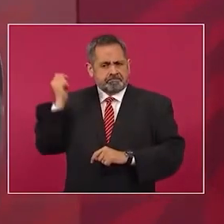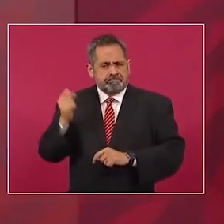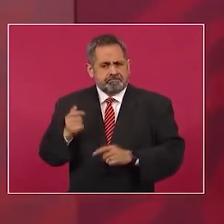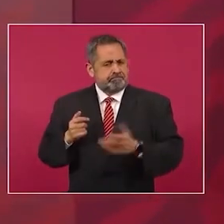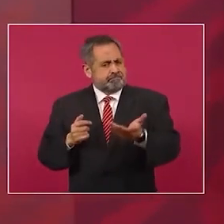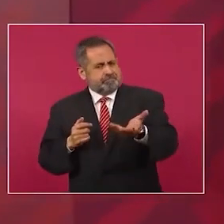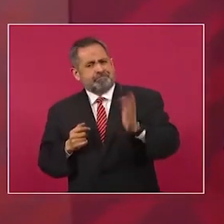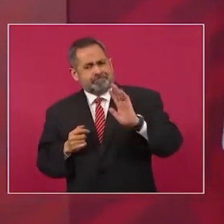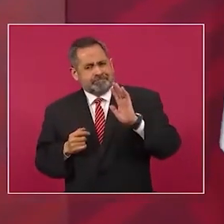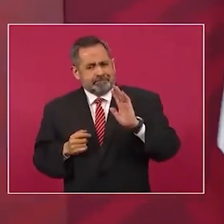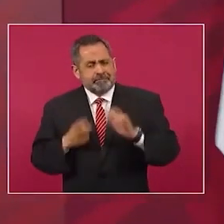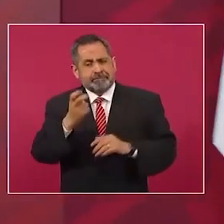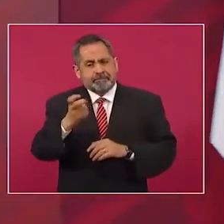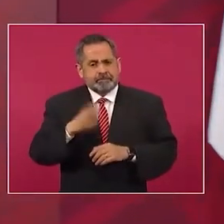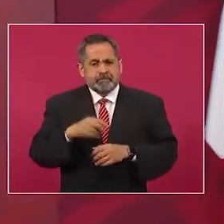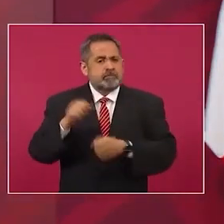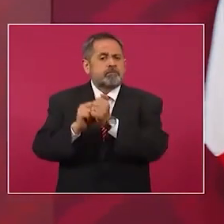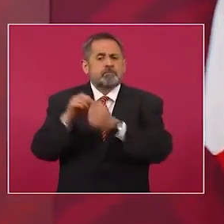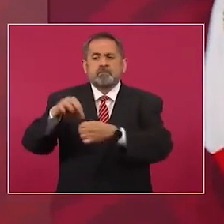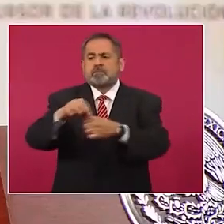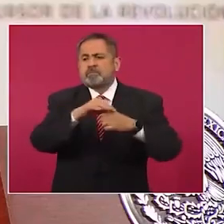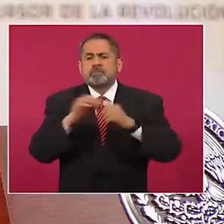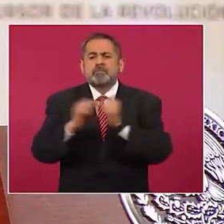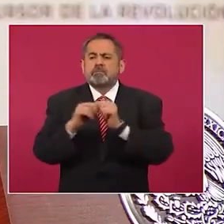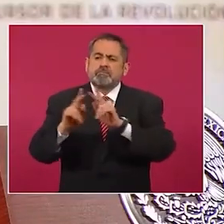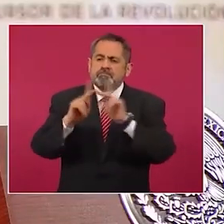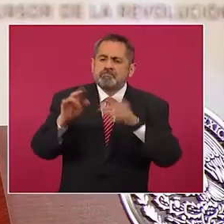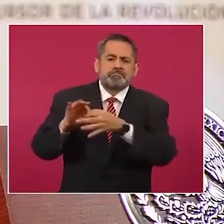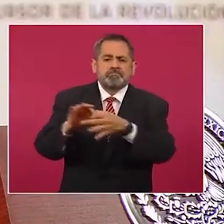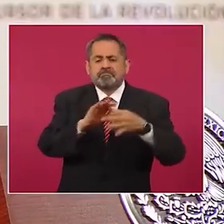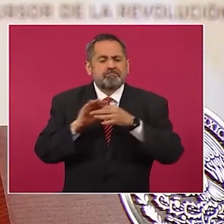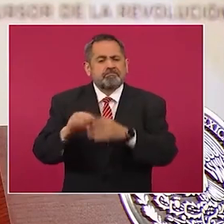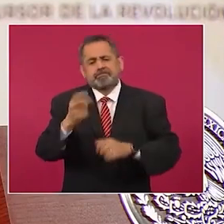Y esto por la vía democrática, por la vía pacífica.